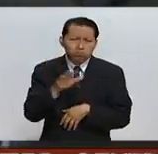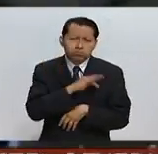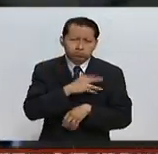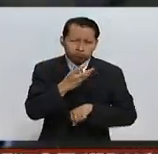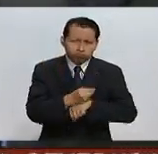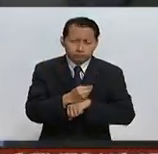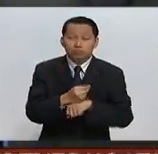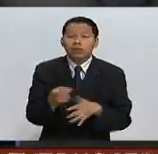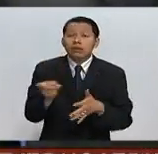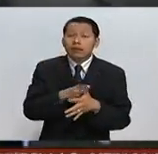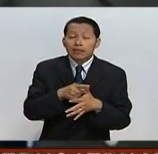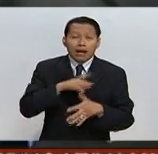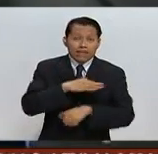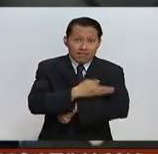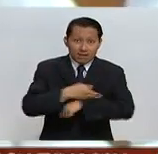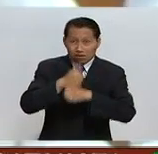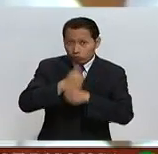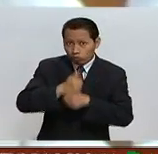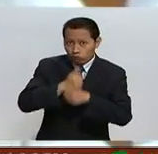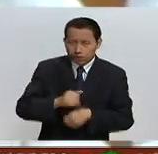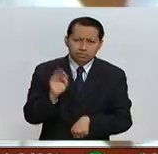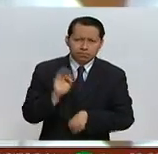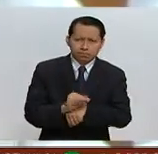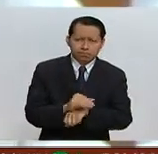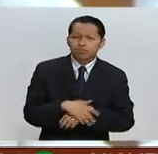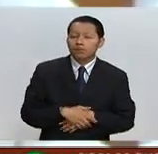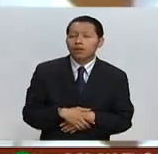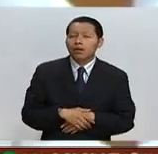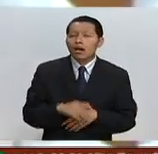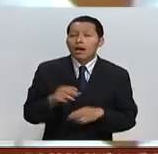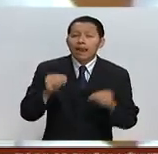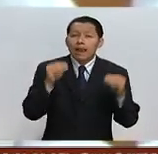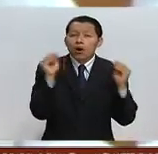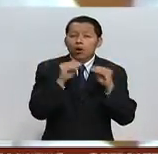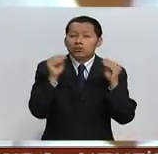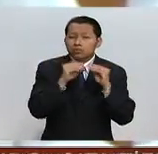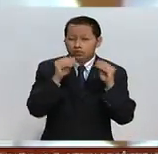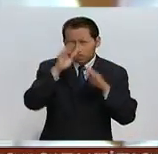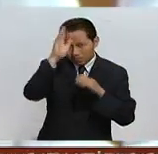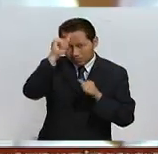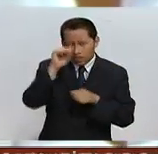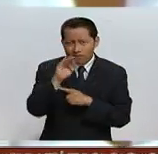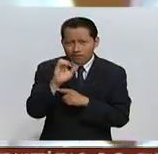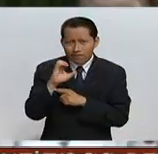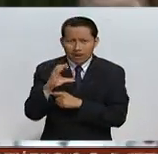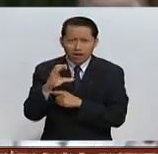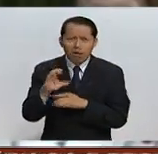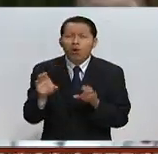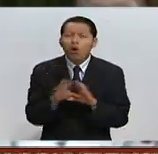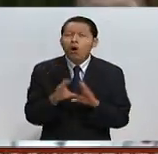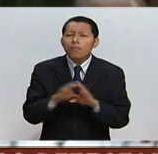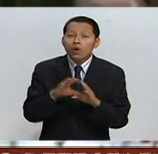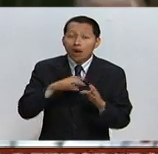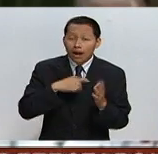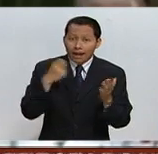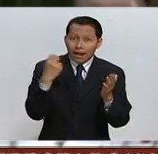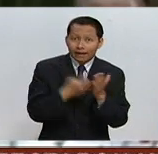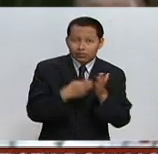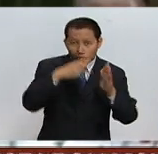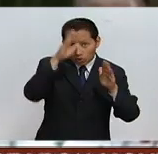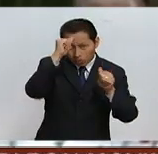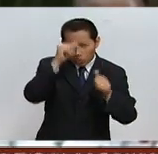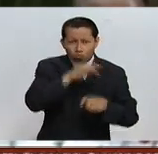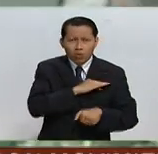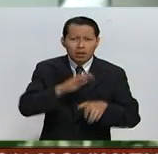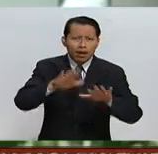reparación a las víctimas del conflicto. Al concluir las negociaciones, las FARC proponen que el método de refrendación de los acuerdos sea en una